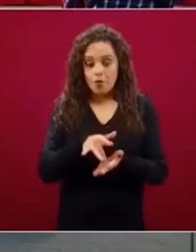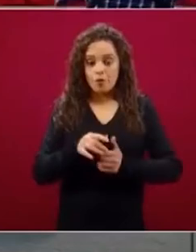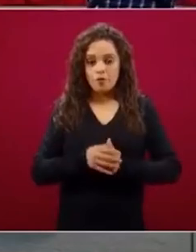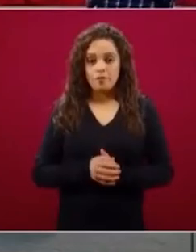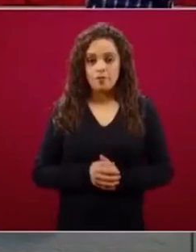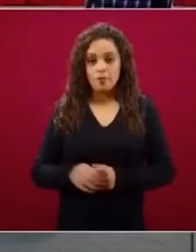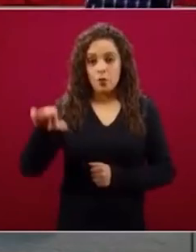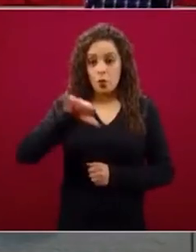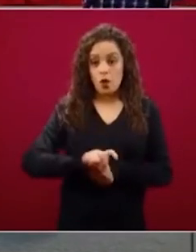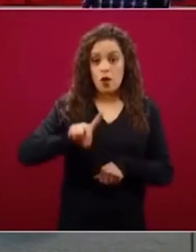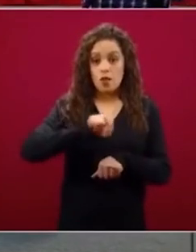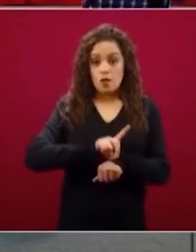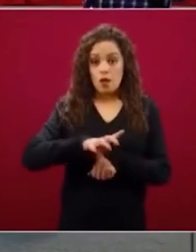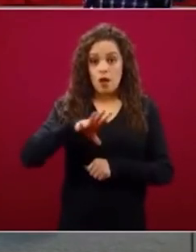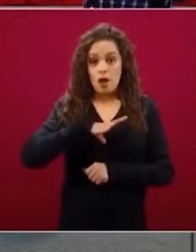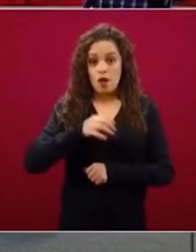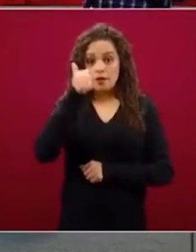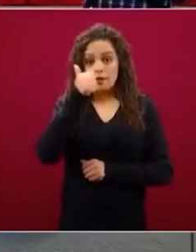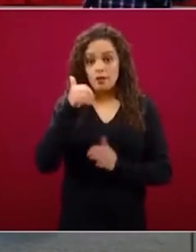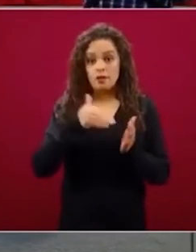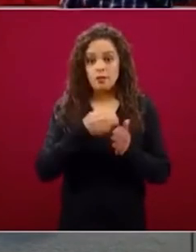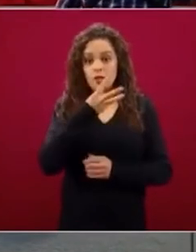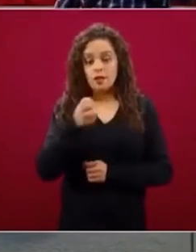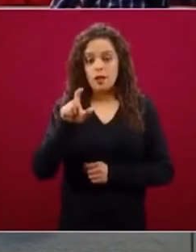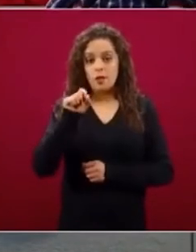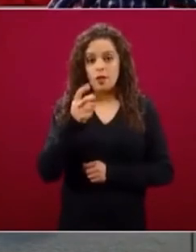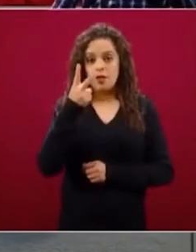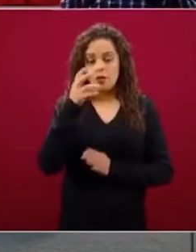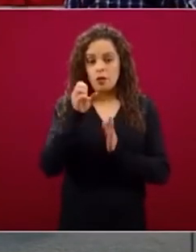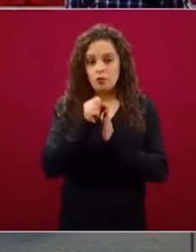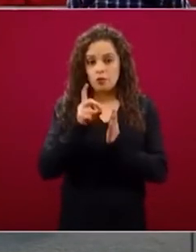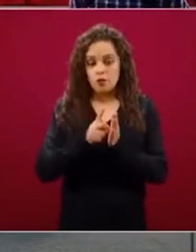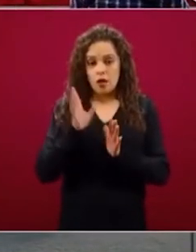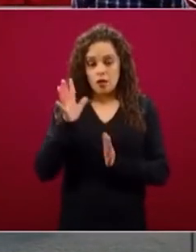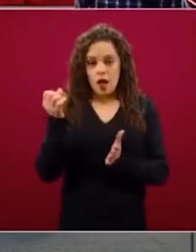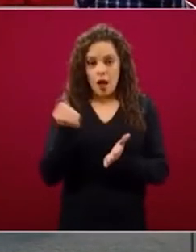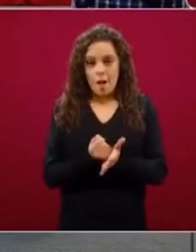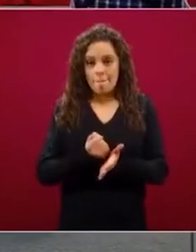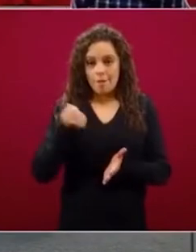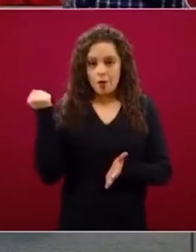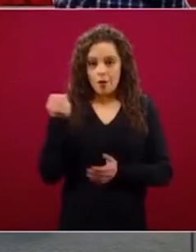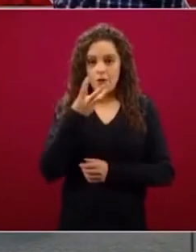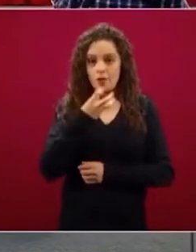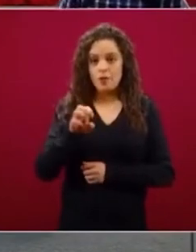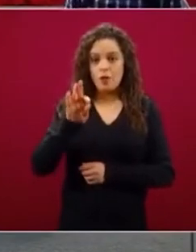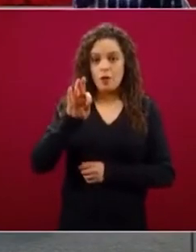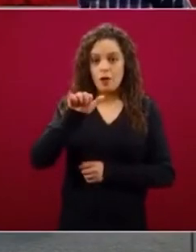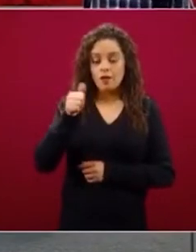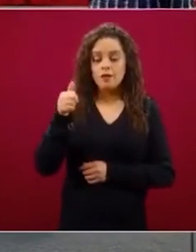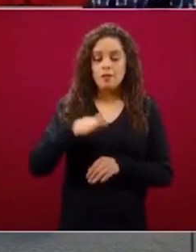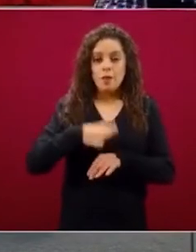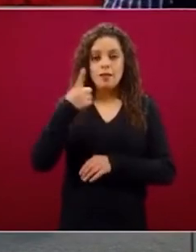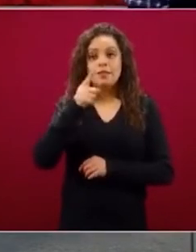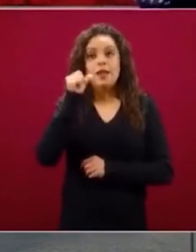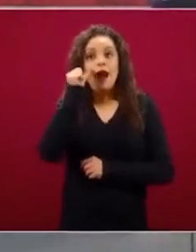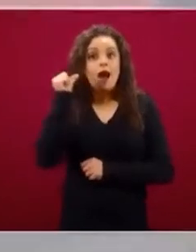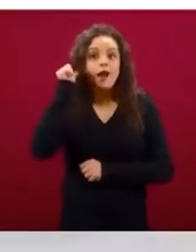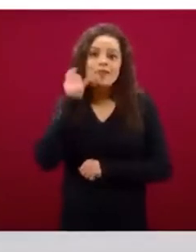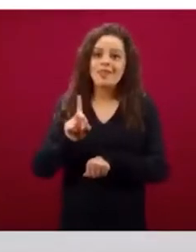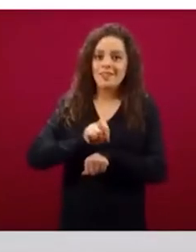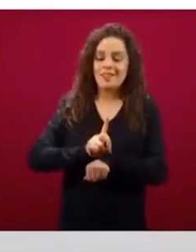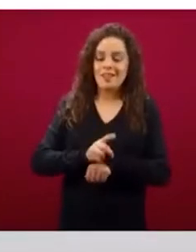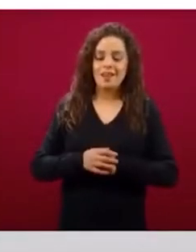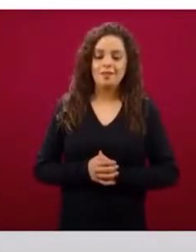Al día de hoy tenemos seis mil 322 solicitudes ya aprobadas, 346 más que el día de ayer y